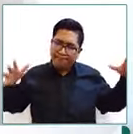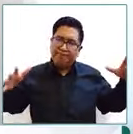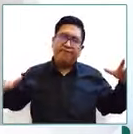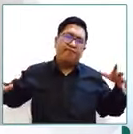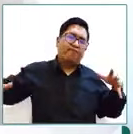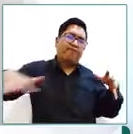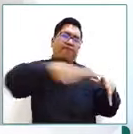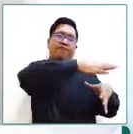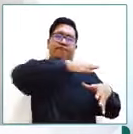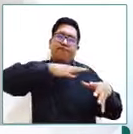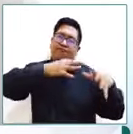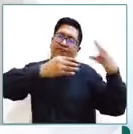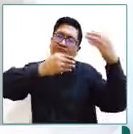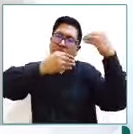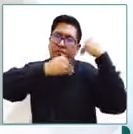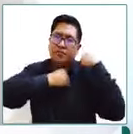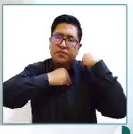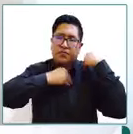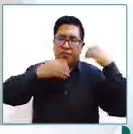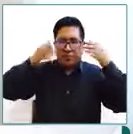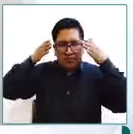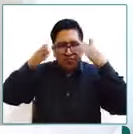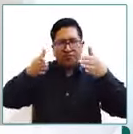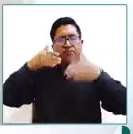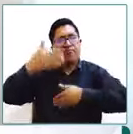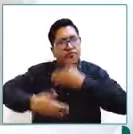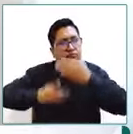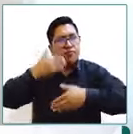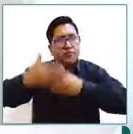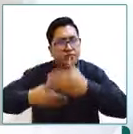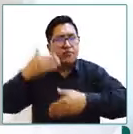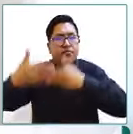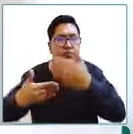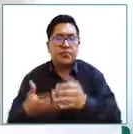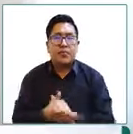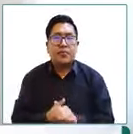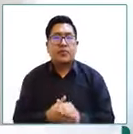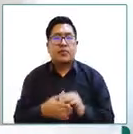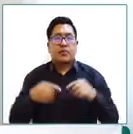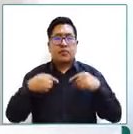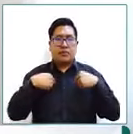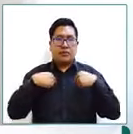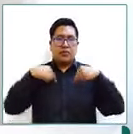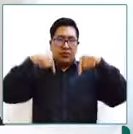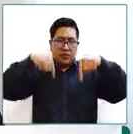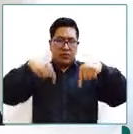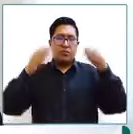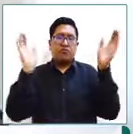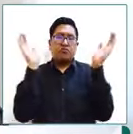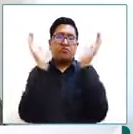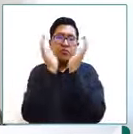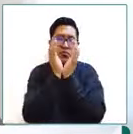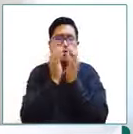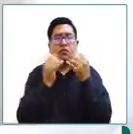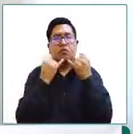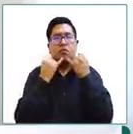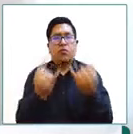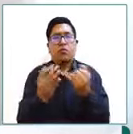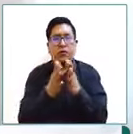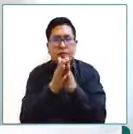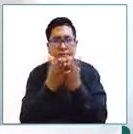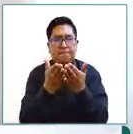absolutamente todos somos responsables de esta situación así que la Defensoría del Pueblo a través de este informe